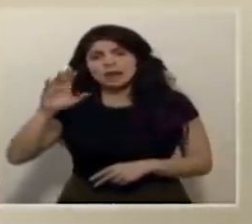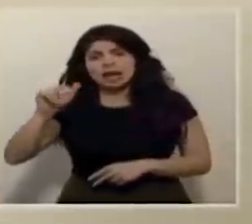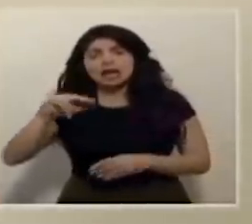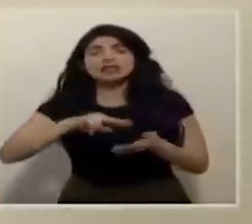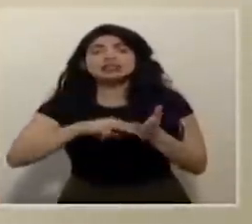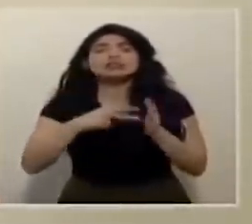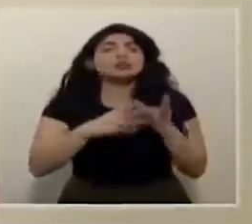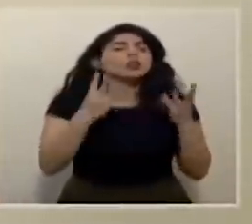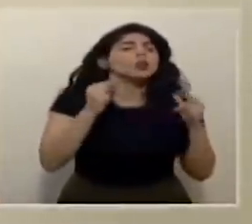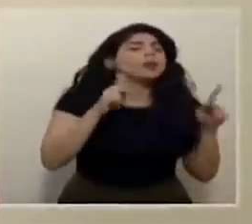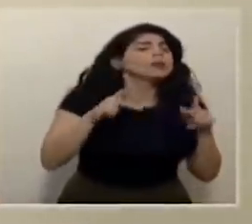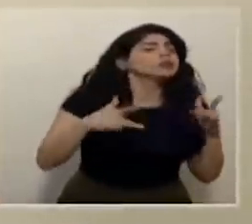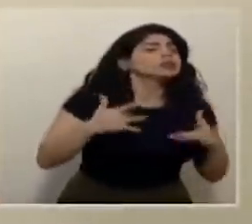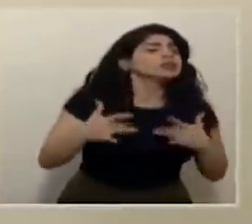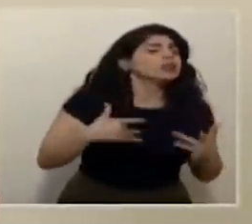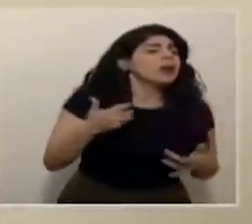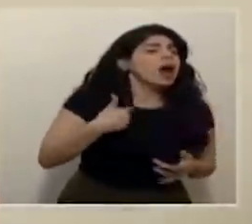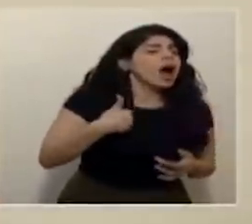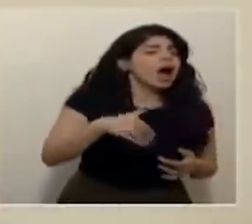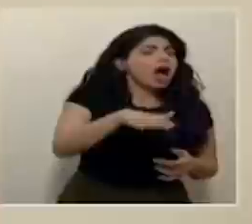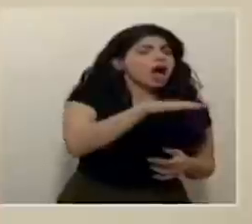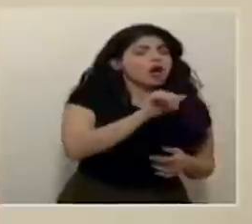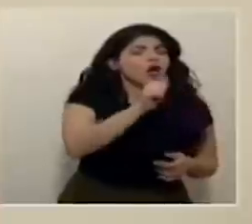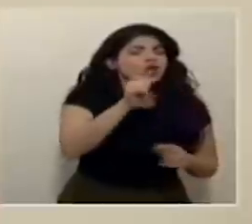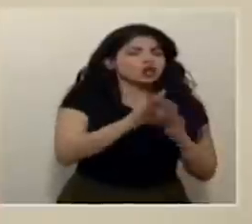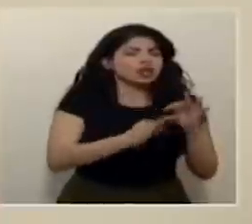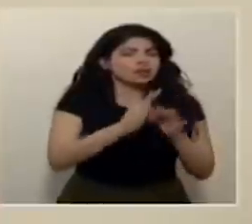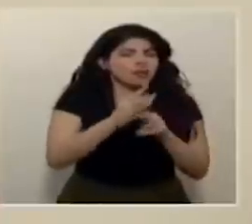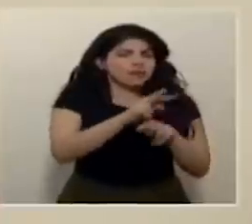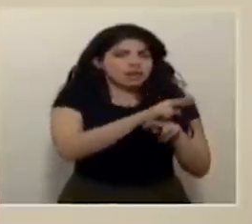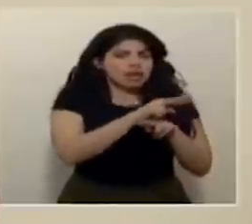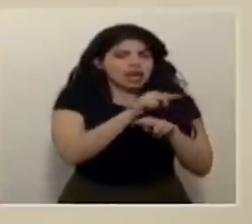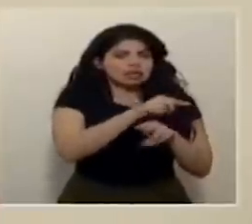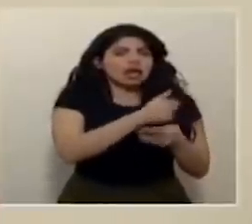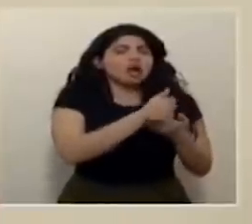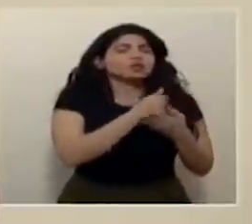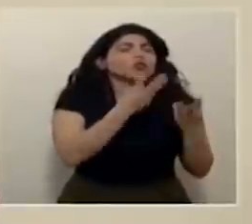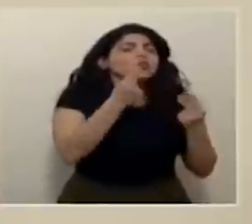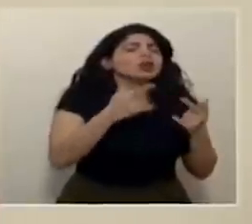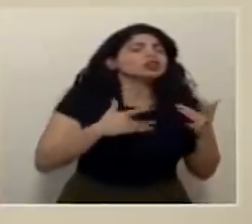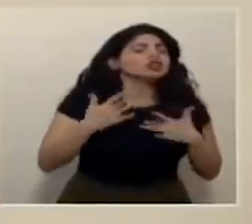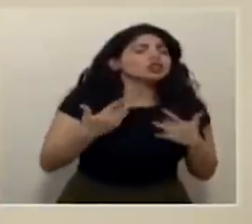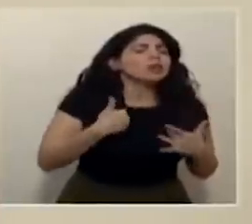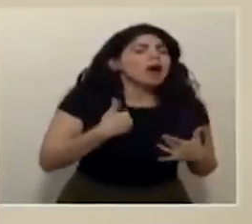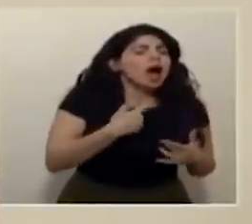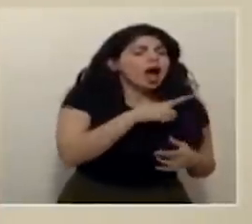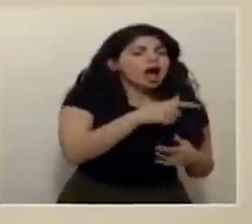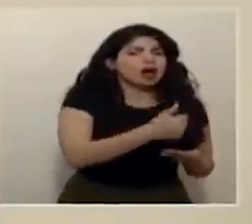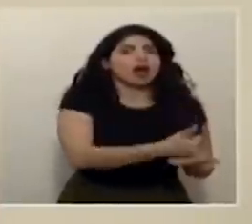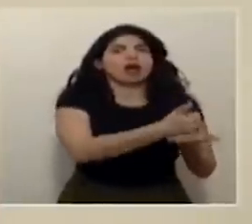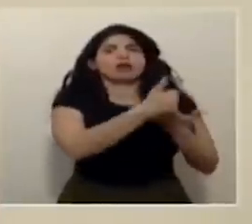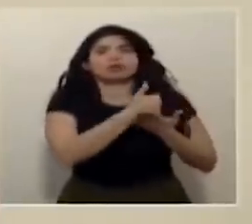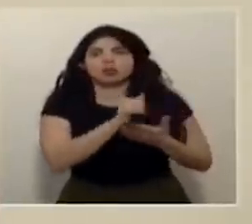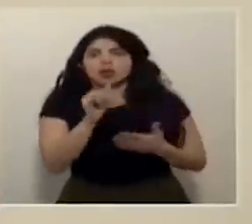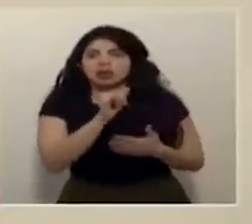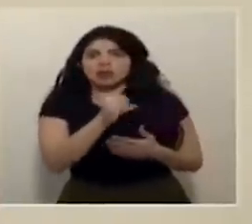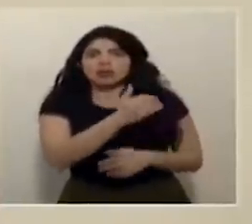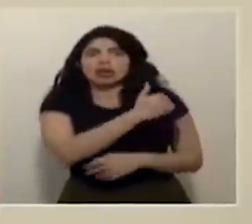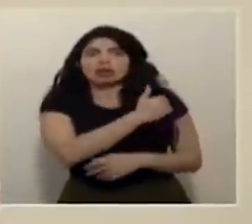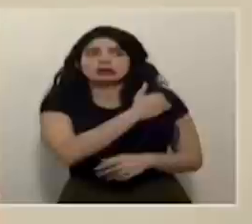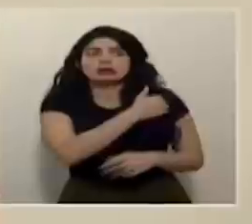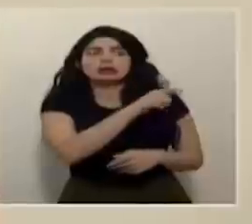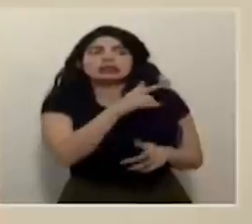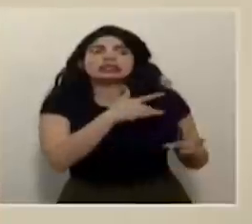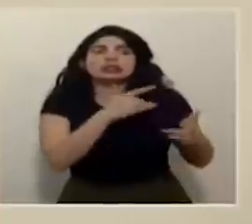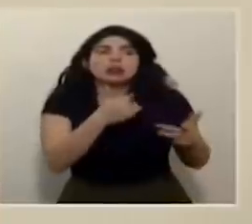síntomas que ya se están presentando en ese cantón o en las diferentes comunidades que eso también nos alerta muchísimo lo que hemos hablado la densidad de